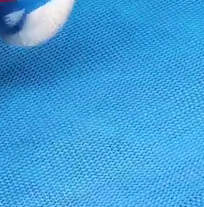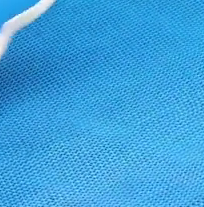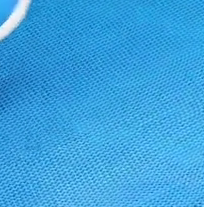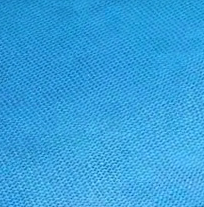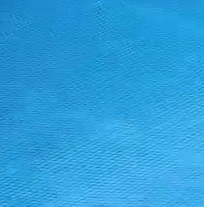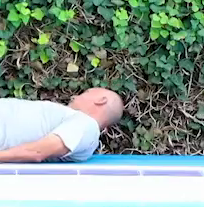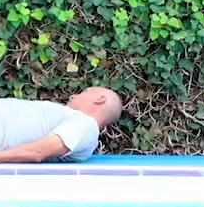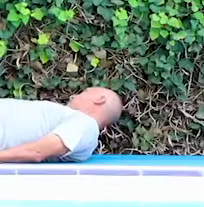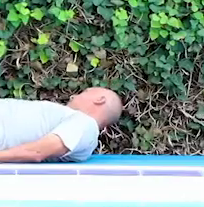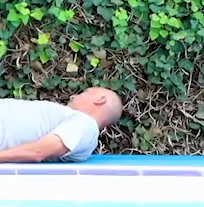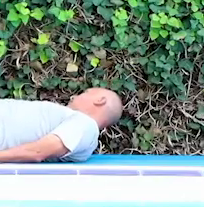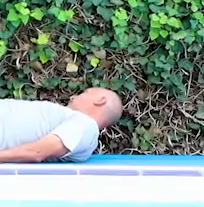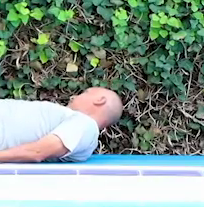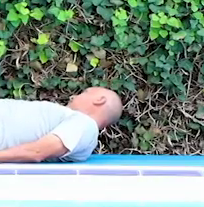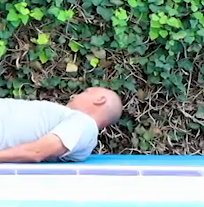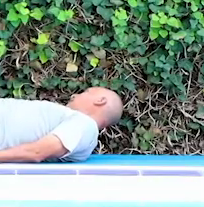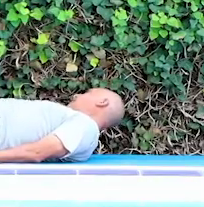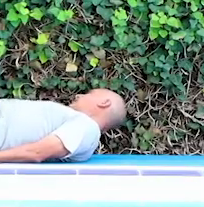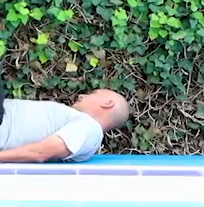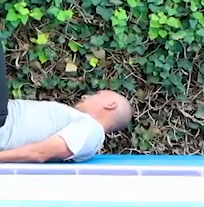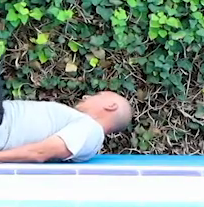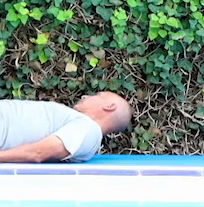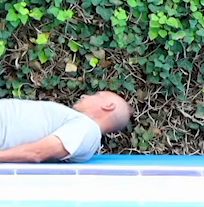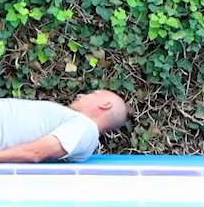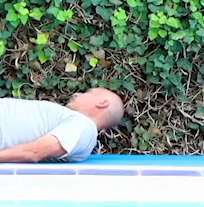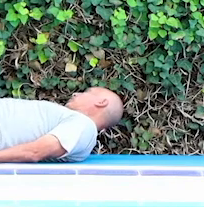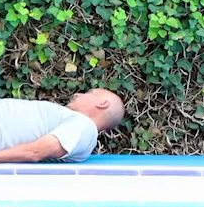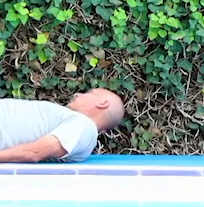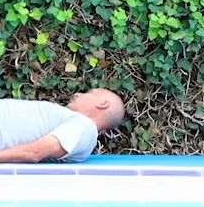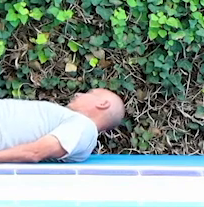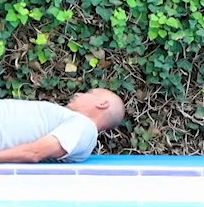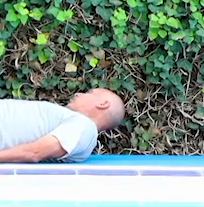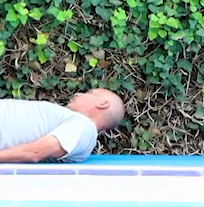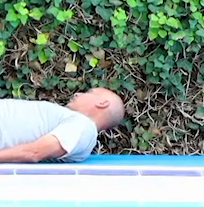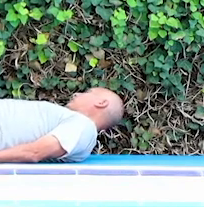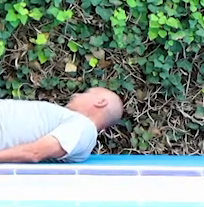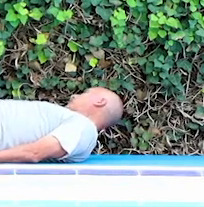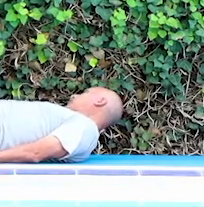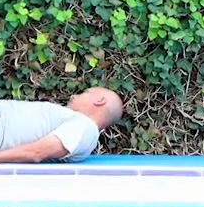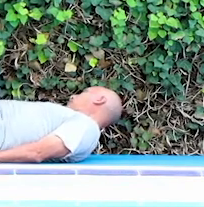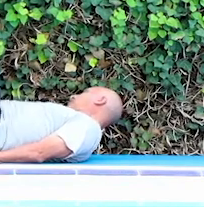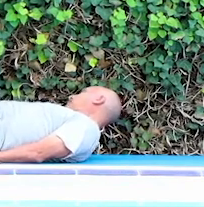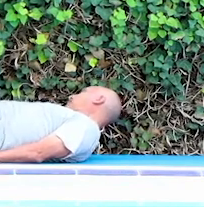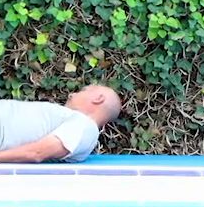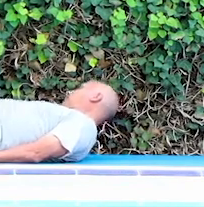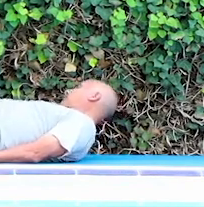dos, respira. Trata de que no peguen tus talones. Muy bien.